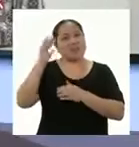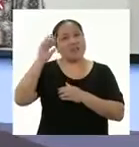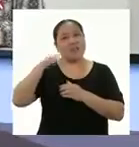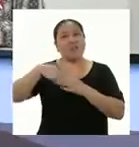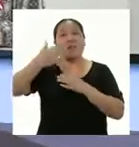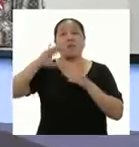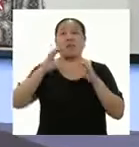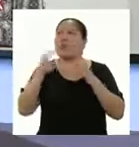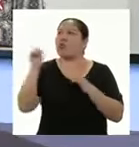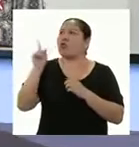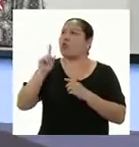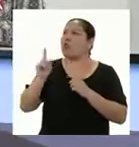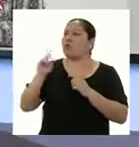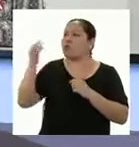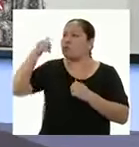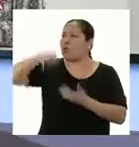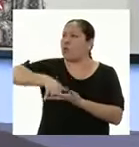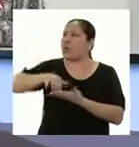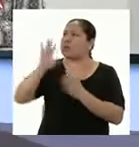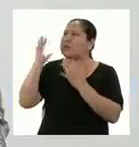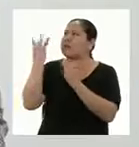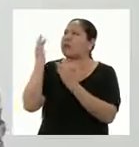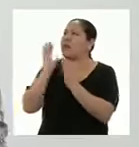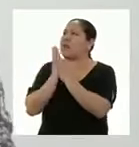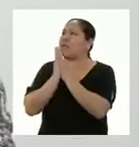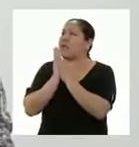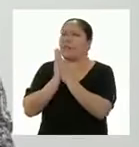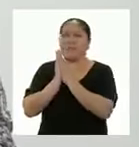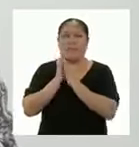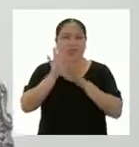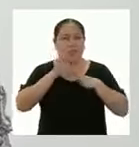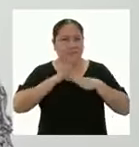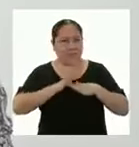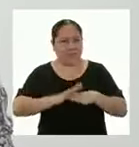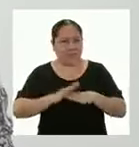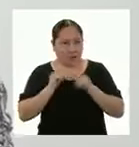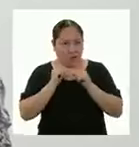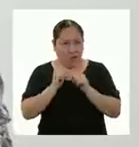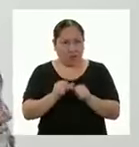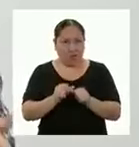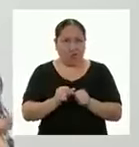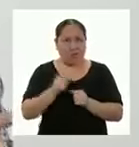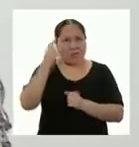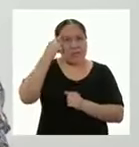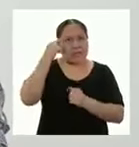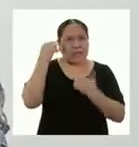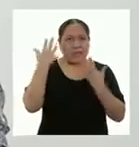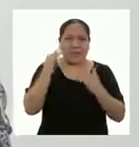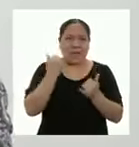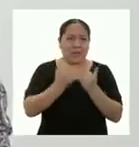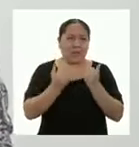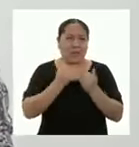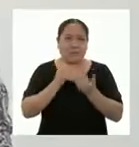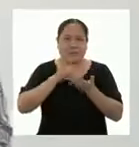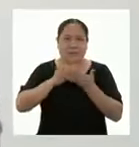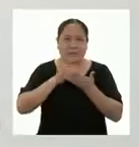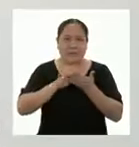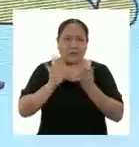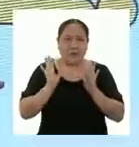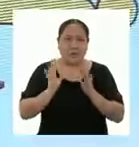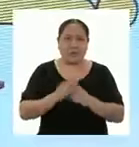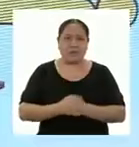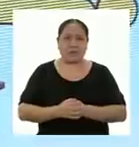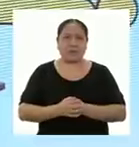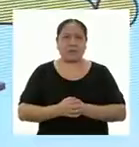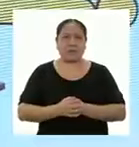¡No! ¡No nos cuelgues! ¡Espera, por favor! Tranquila, sigo aquí. Pensé que ya habíamos acabado. Disculpa, más bien.